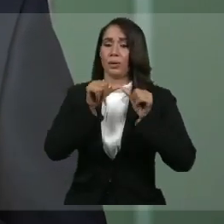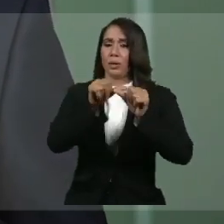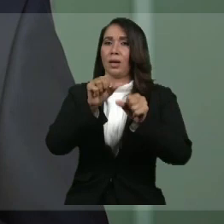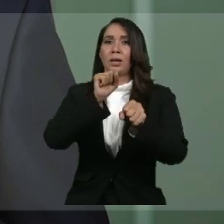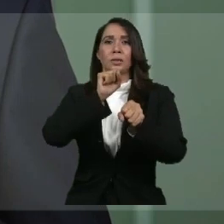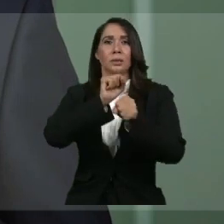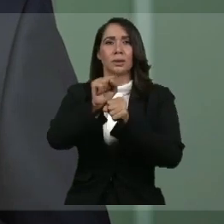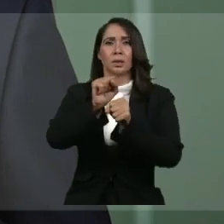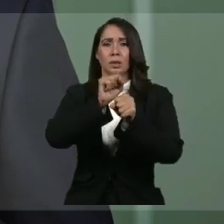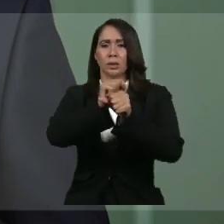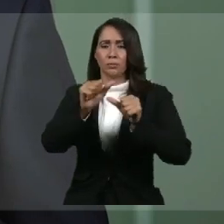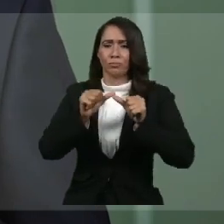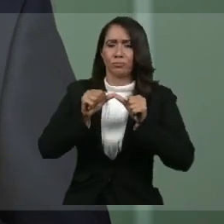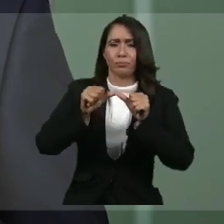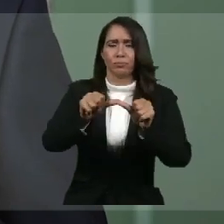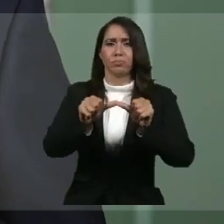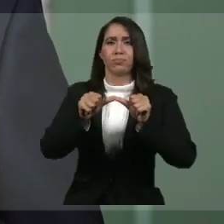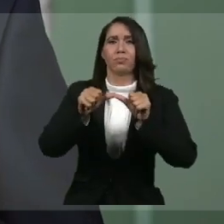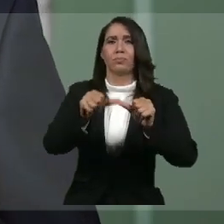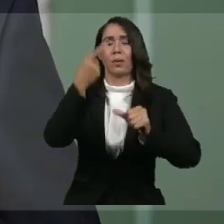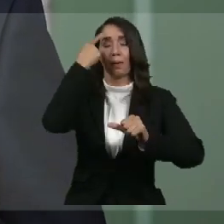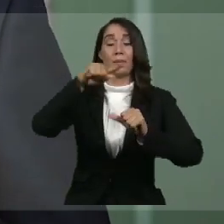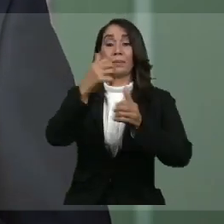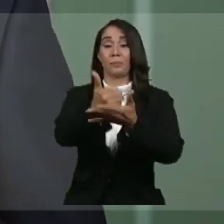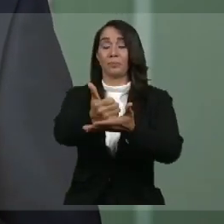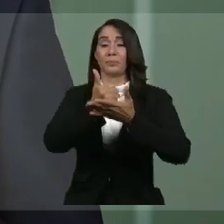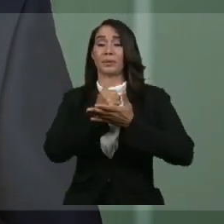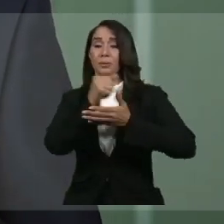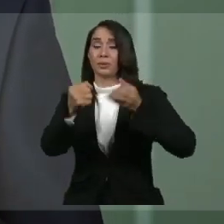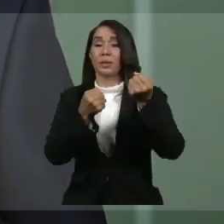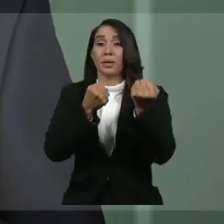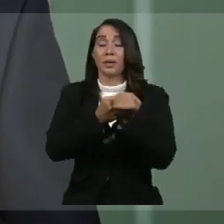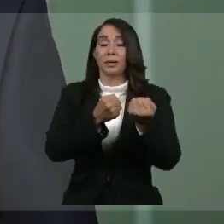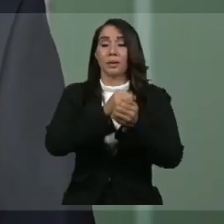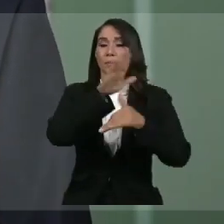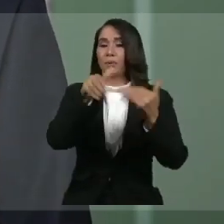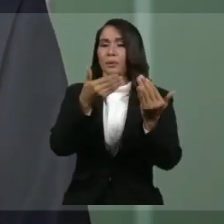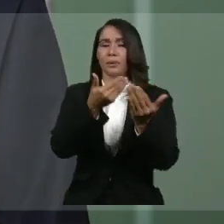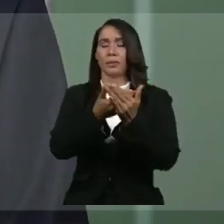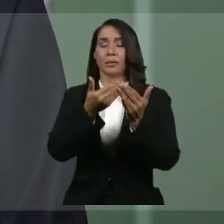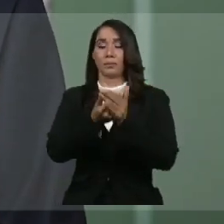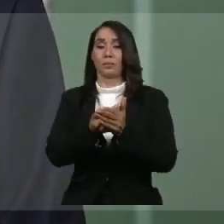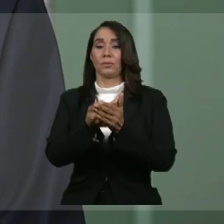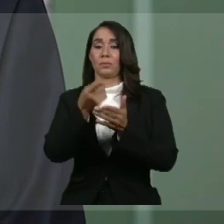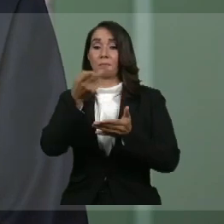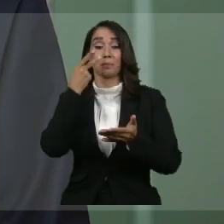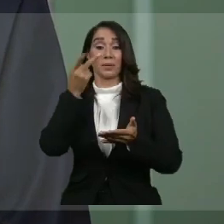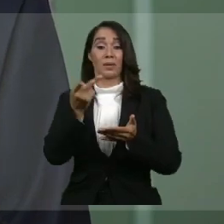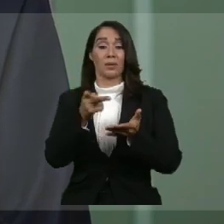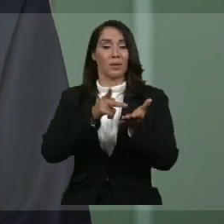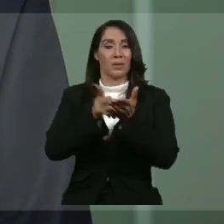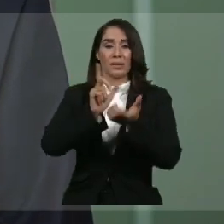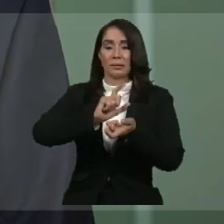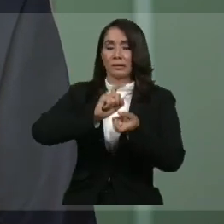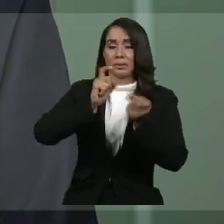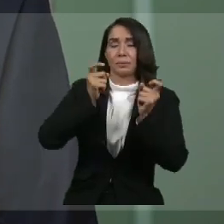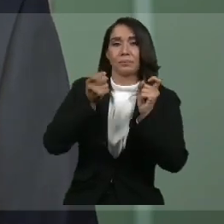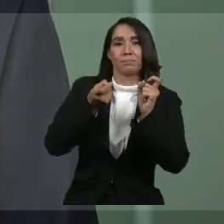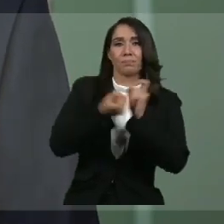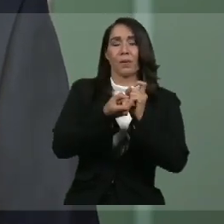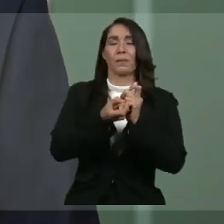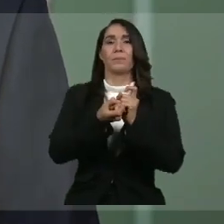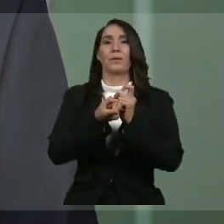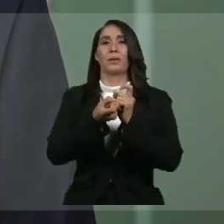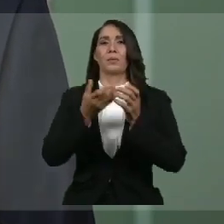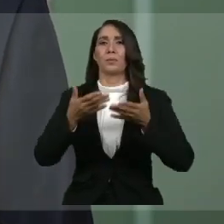descanso para dar respuesta a todos los ámbitos, adaptándonos a una realidad cambiante y con una inquebrantable